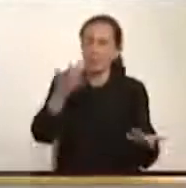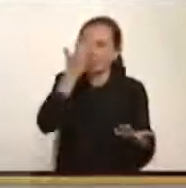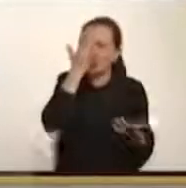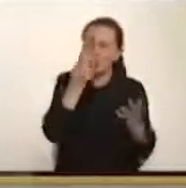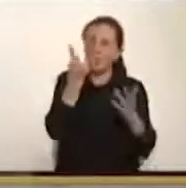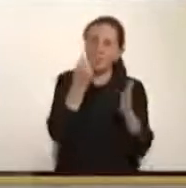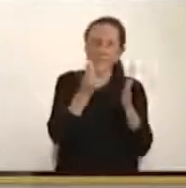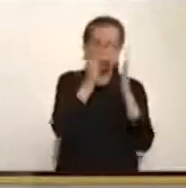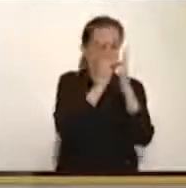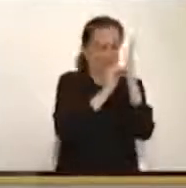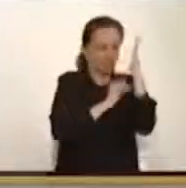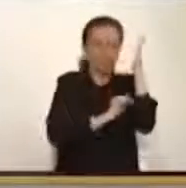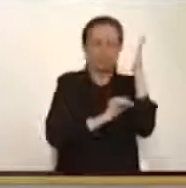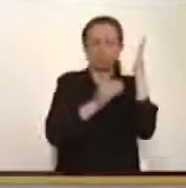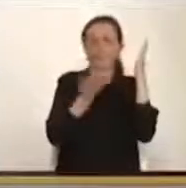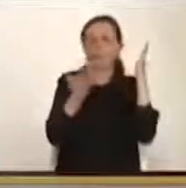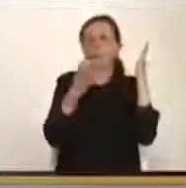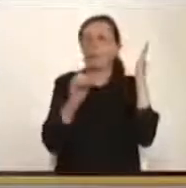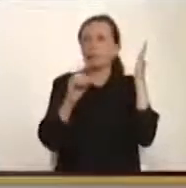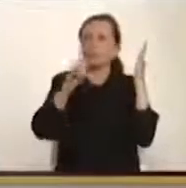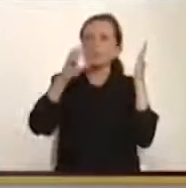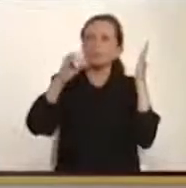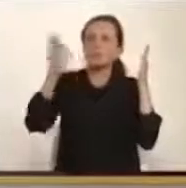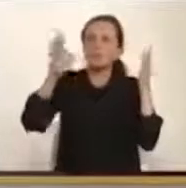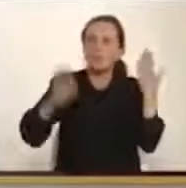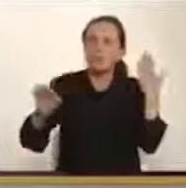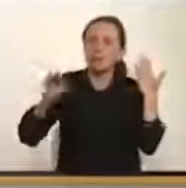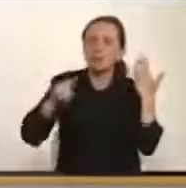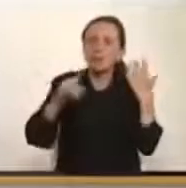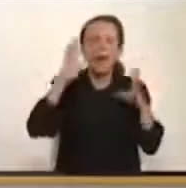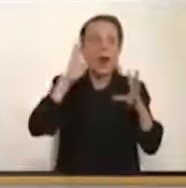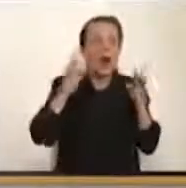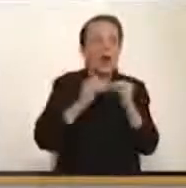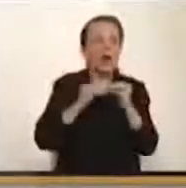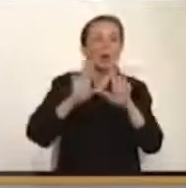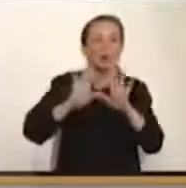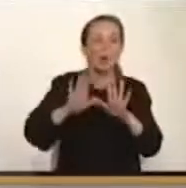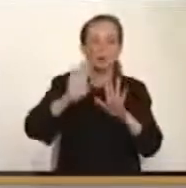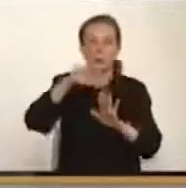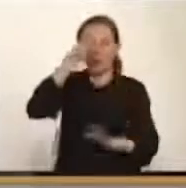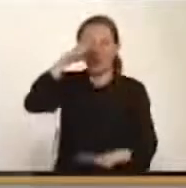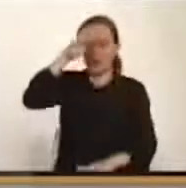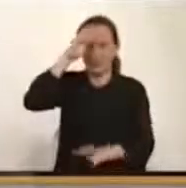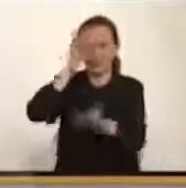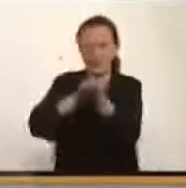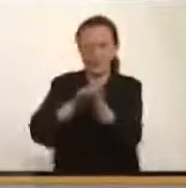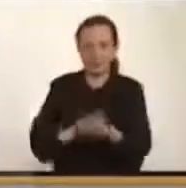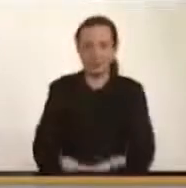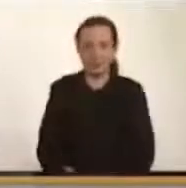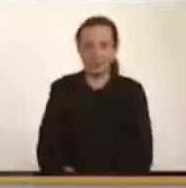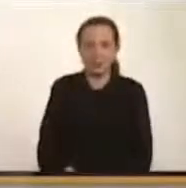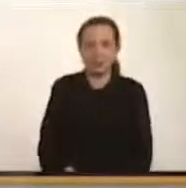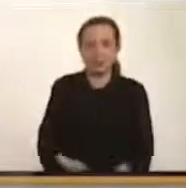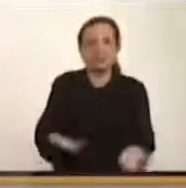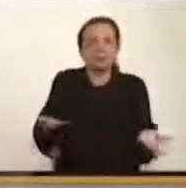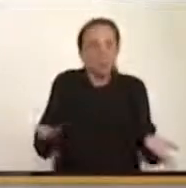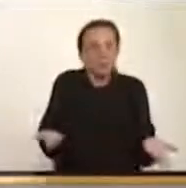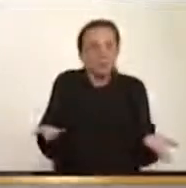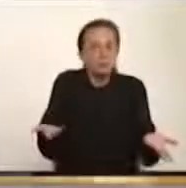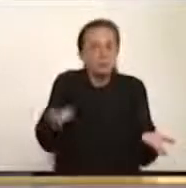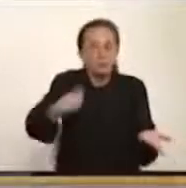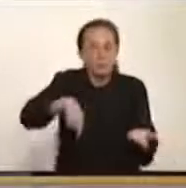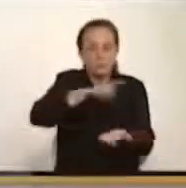un 50-60% de los acuerdos de La Habana. Y entonces, si el criterio que se va a